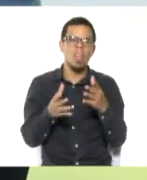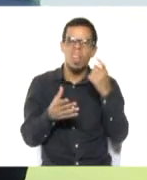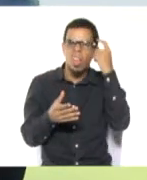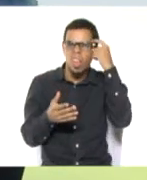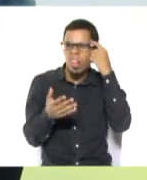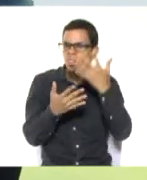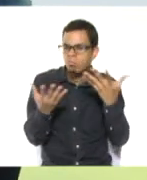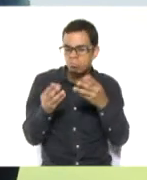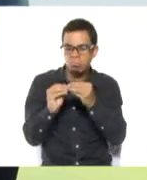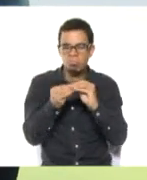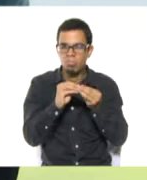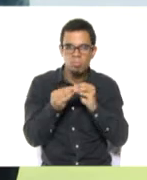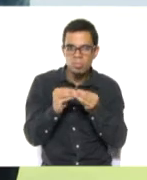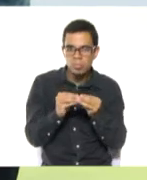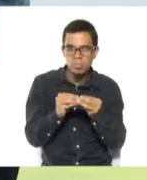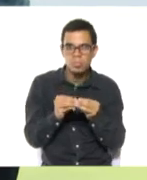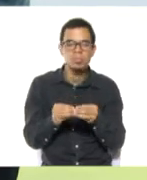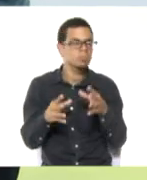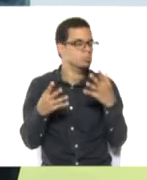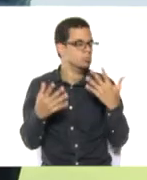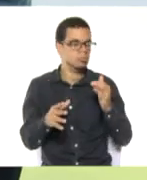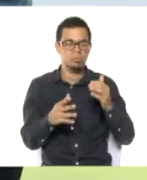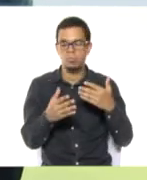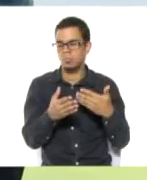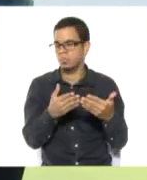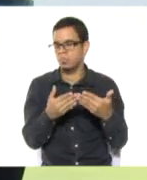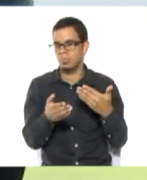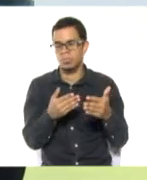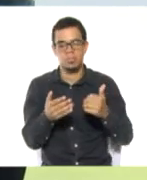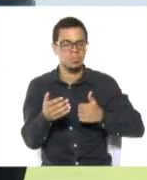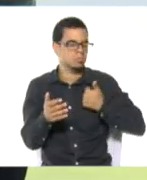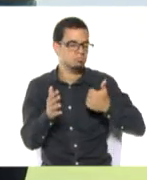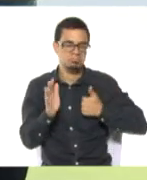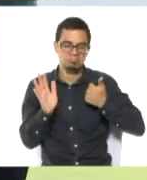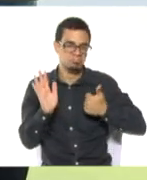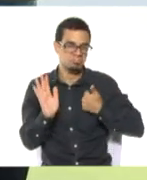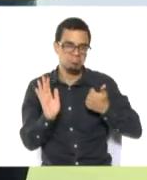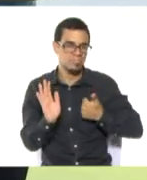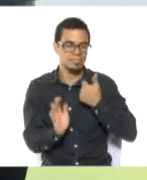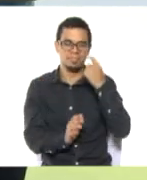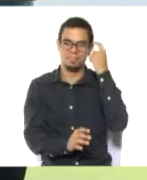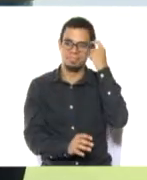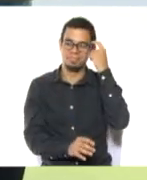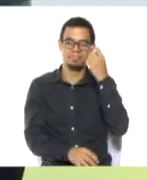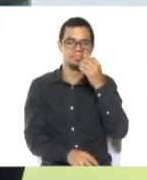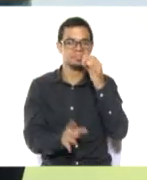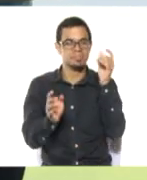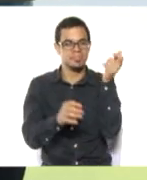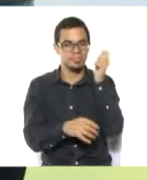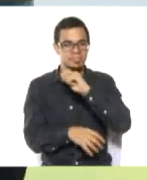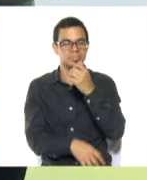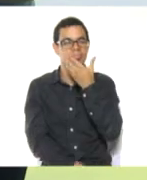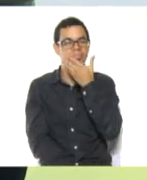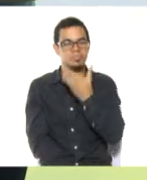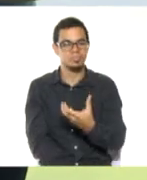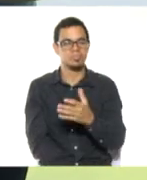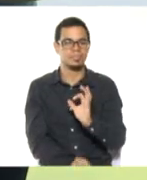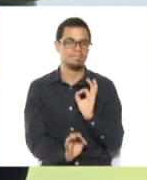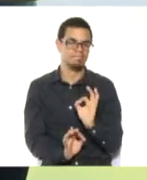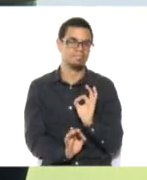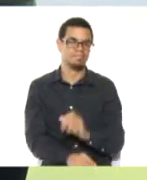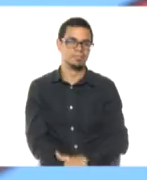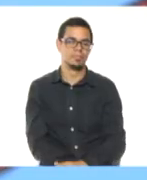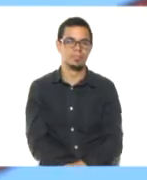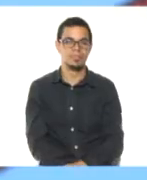momento de diciembre. Recordemos que esos momentos de Navidad son los momentos donde compartimos en